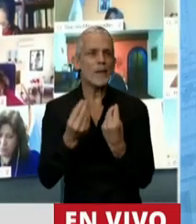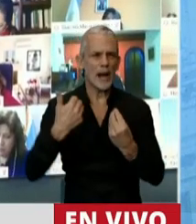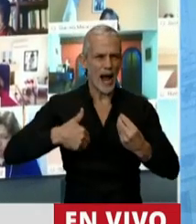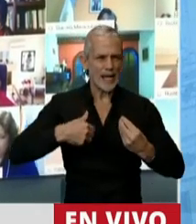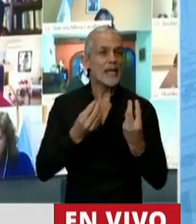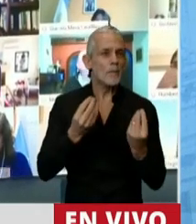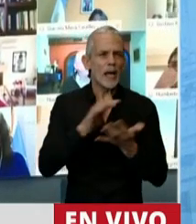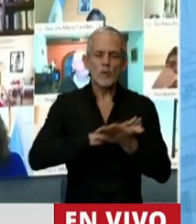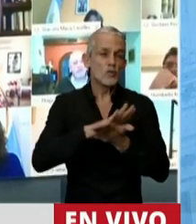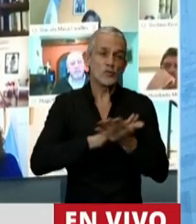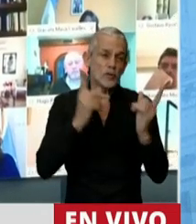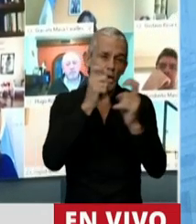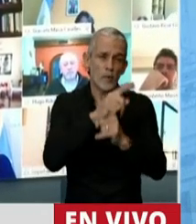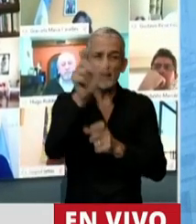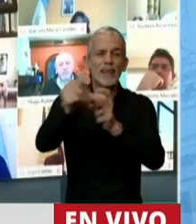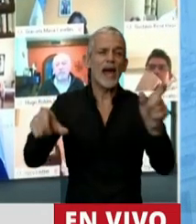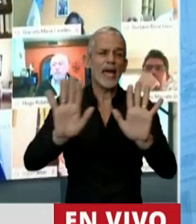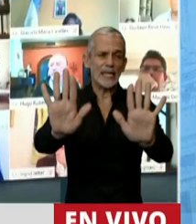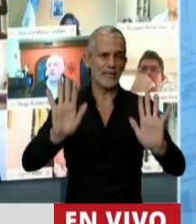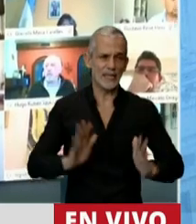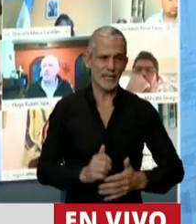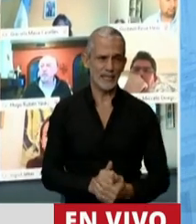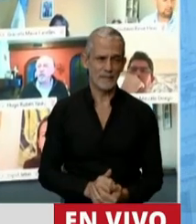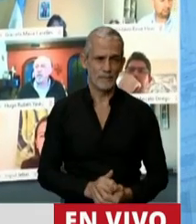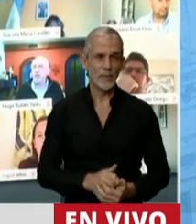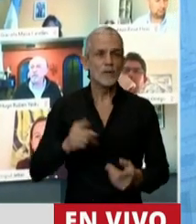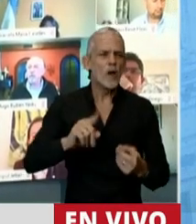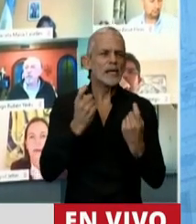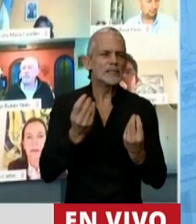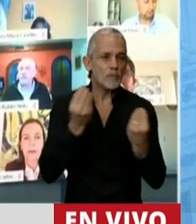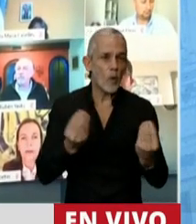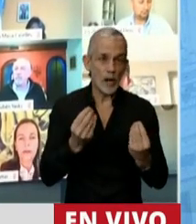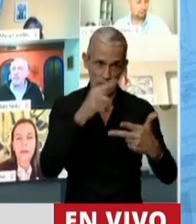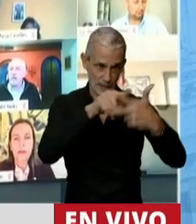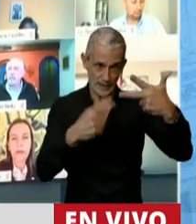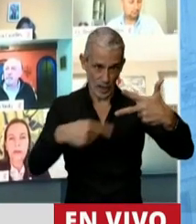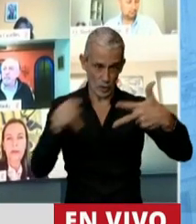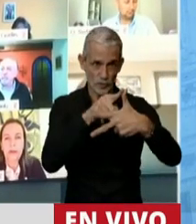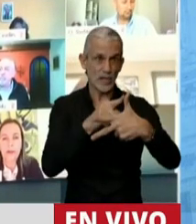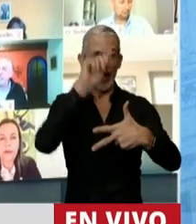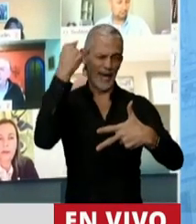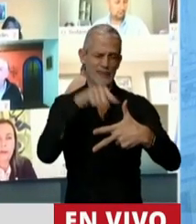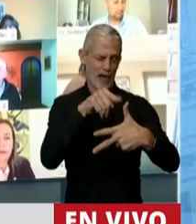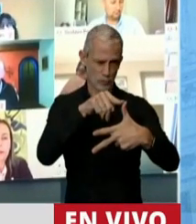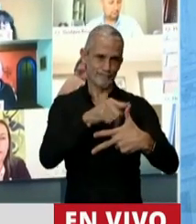para resolver los problemas de la gente. Para esto se necesitan yo creo que tres cosas, mucho Estado,